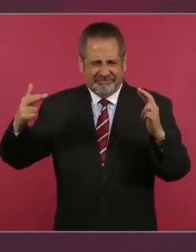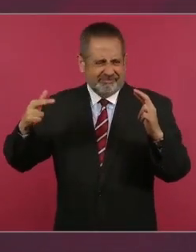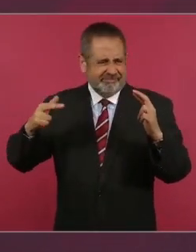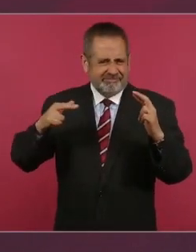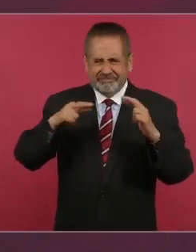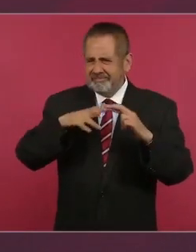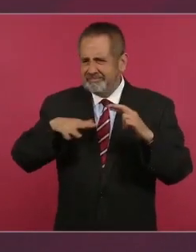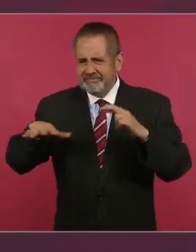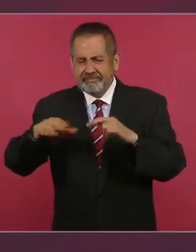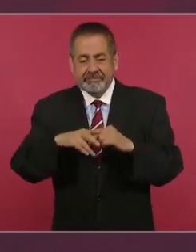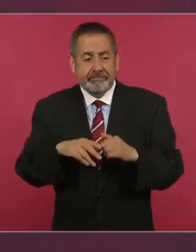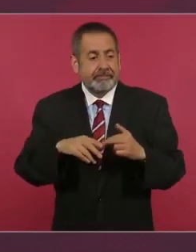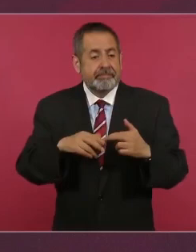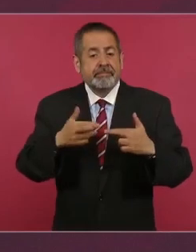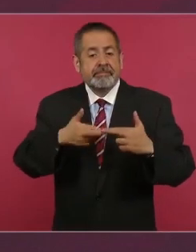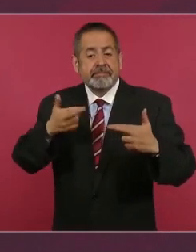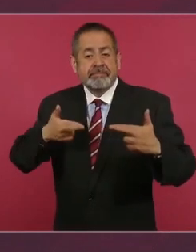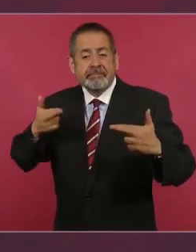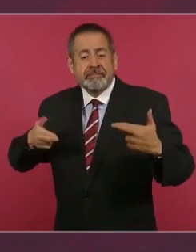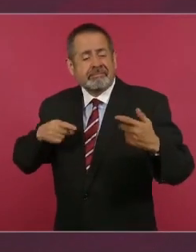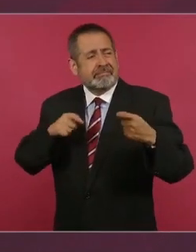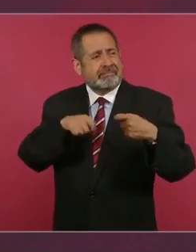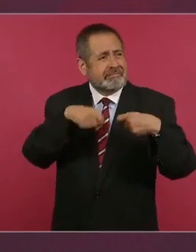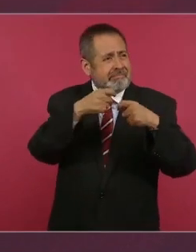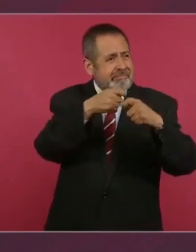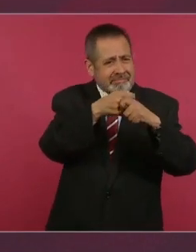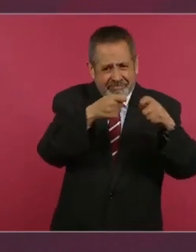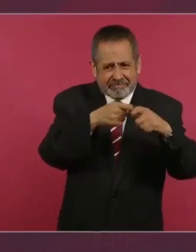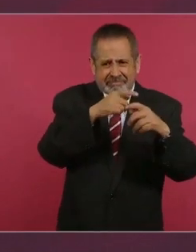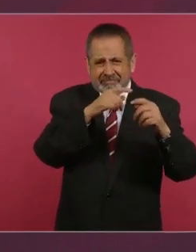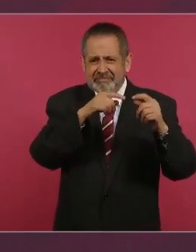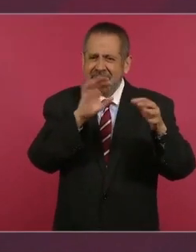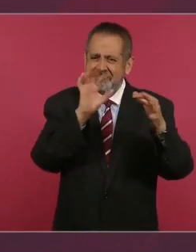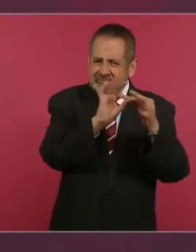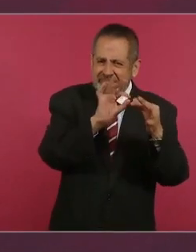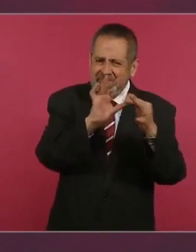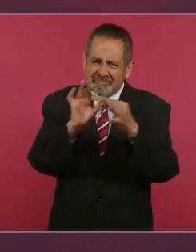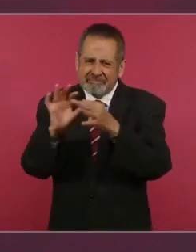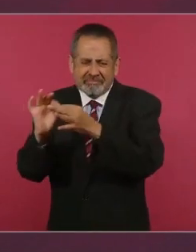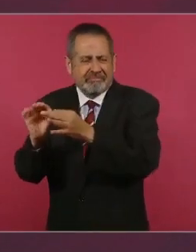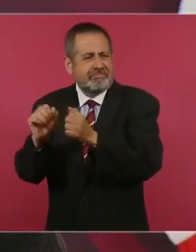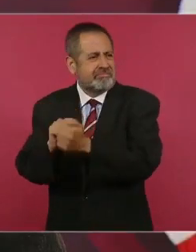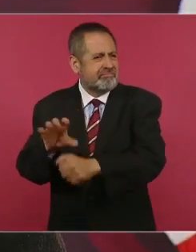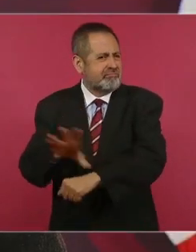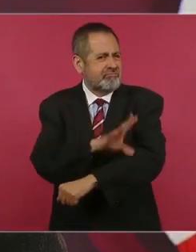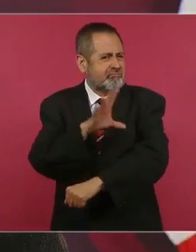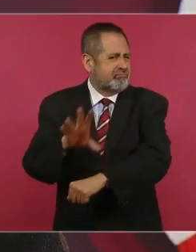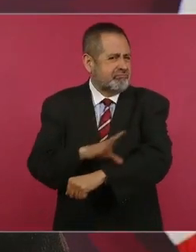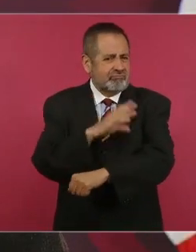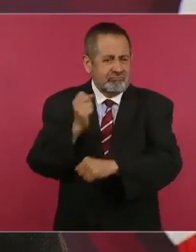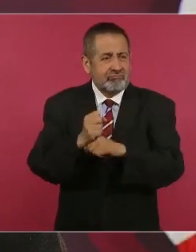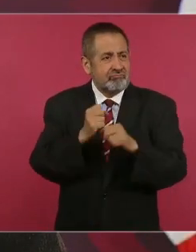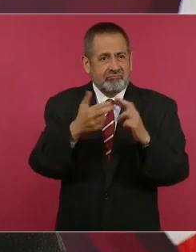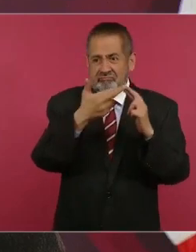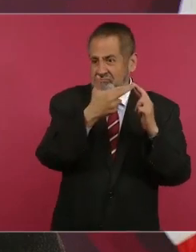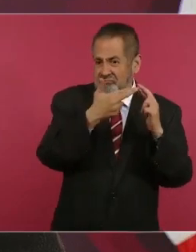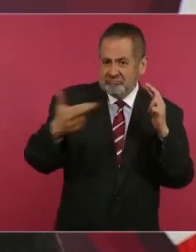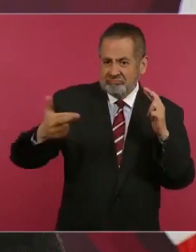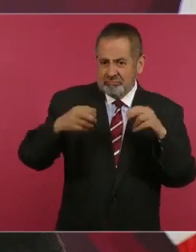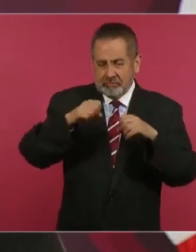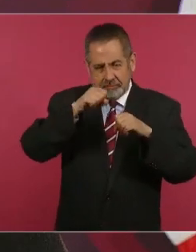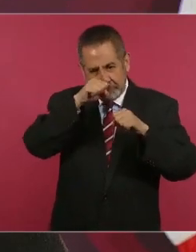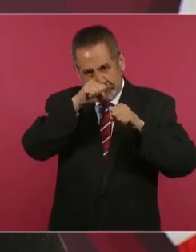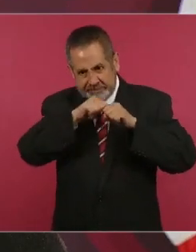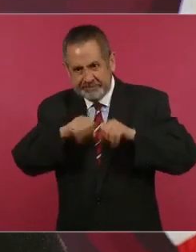líneas de electricidad que ya